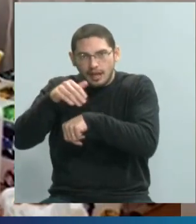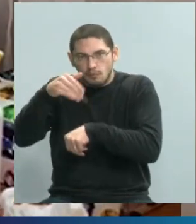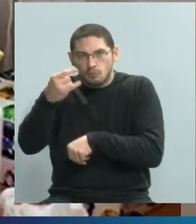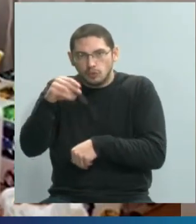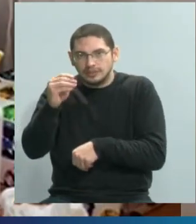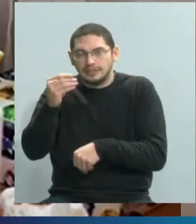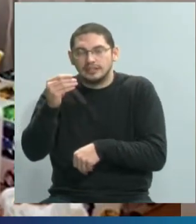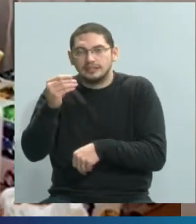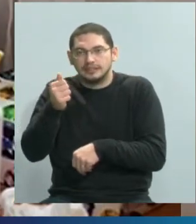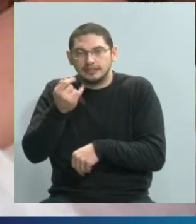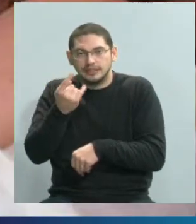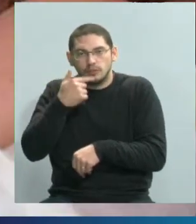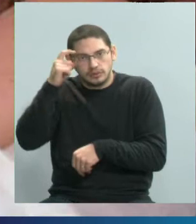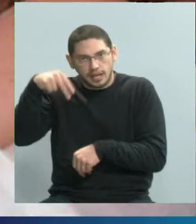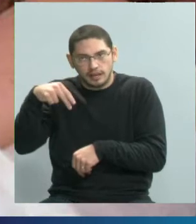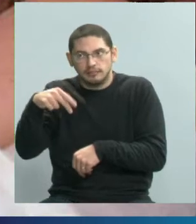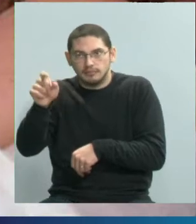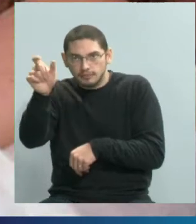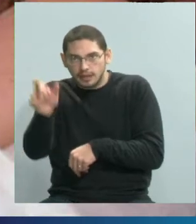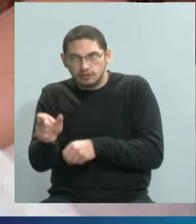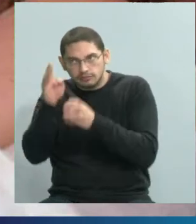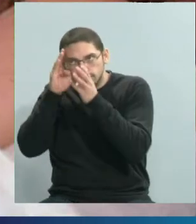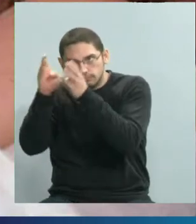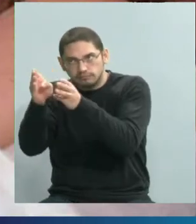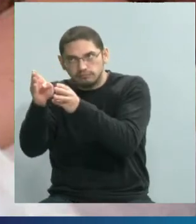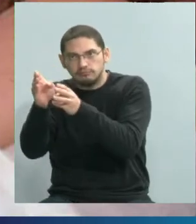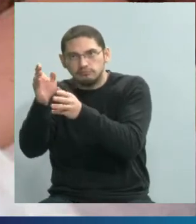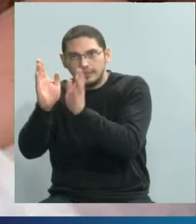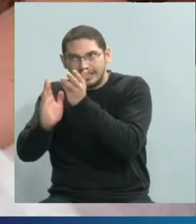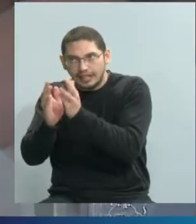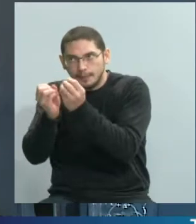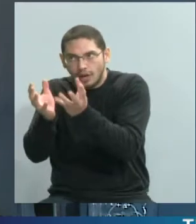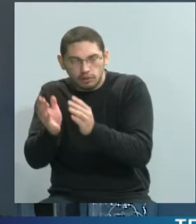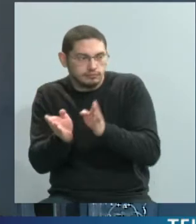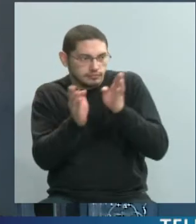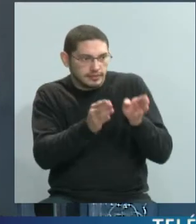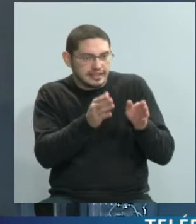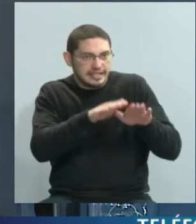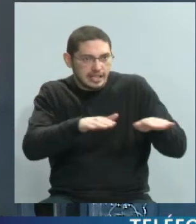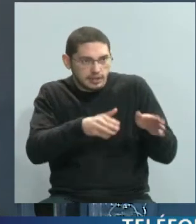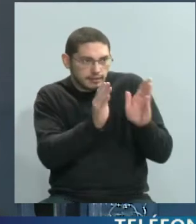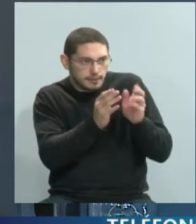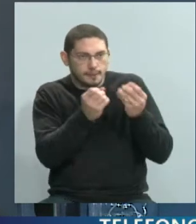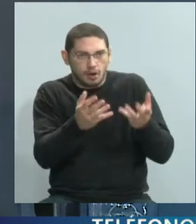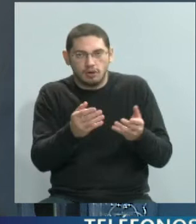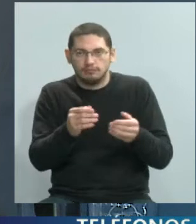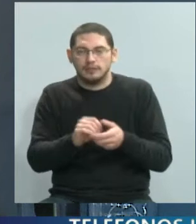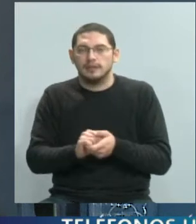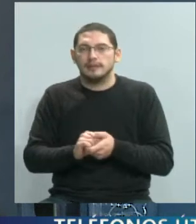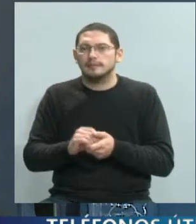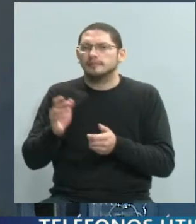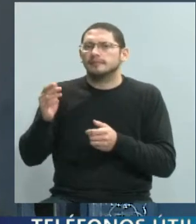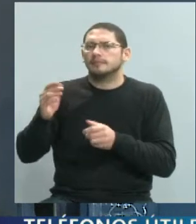separando lo que es la atención del perpetrador o perpetradora y la atención de los niños. ¿Hay alguna estadística a nivel mundial de casos